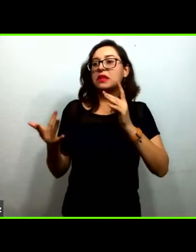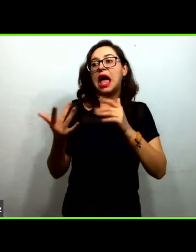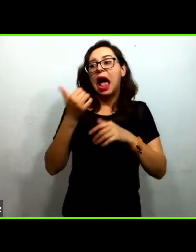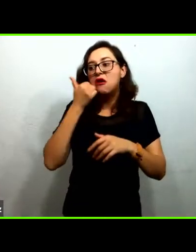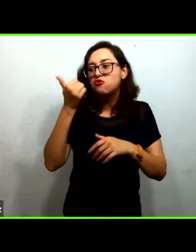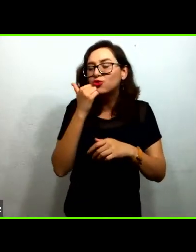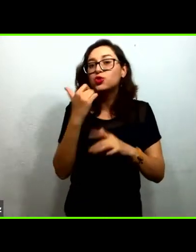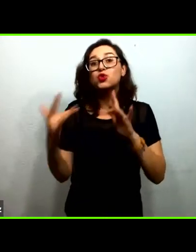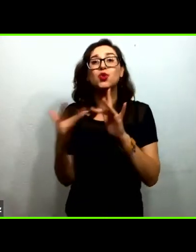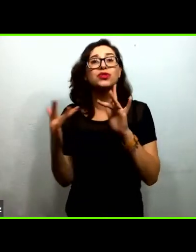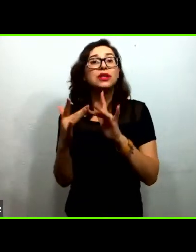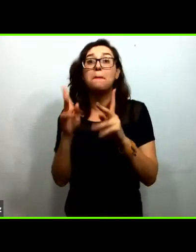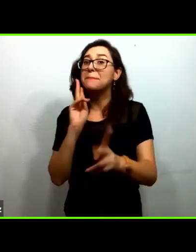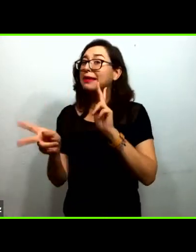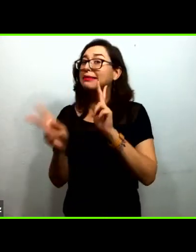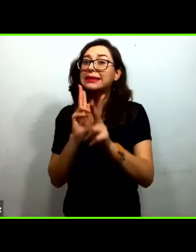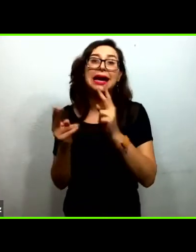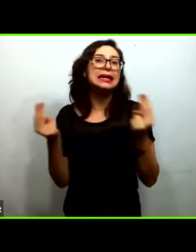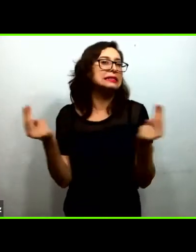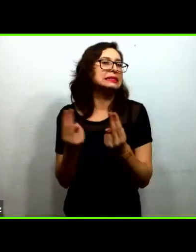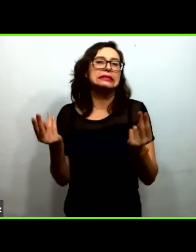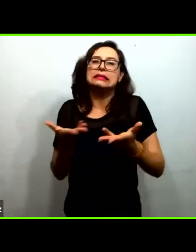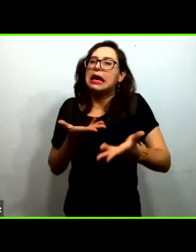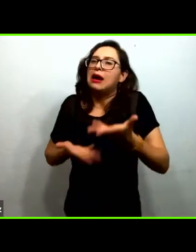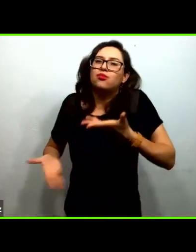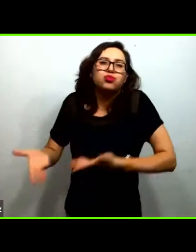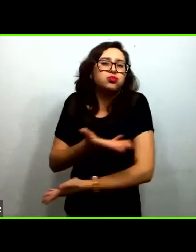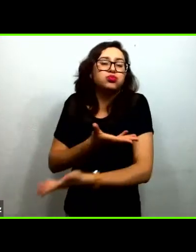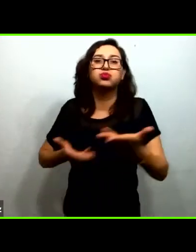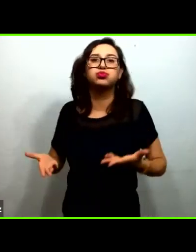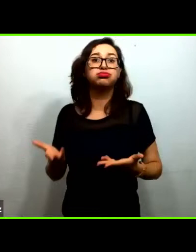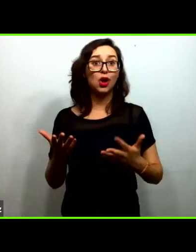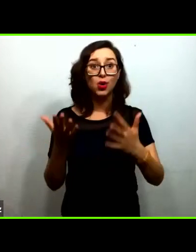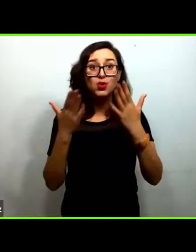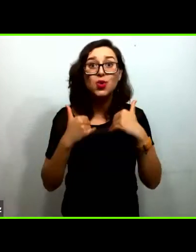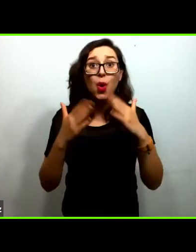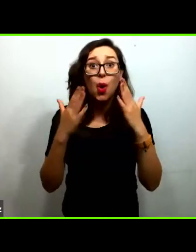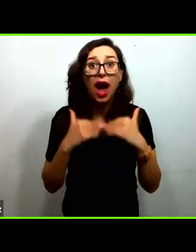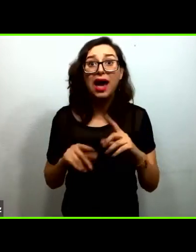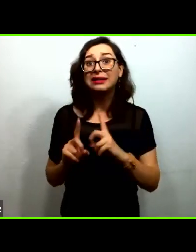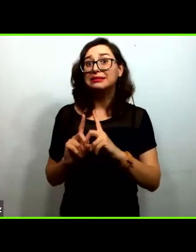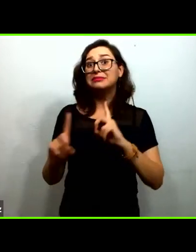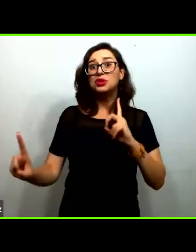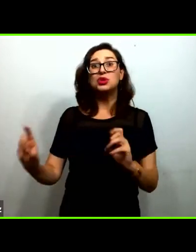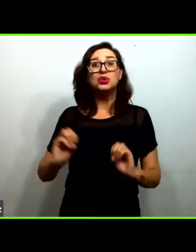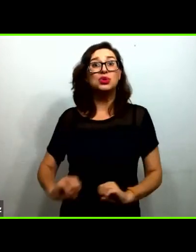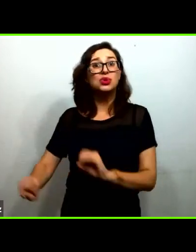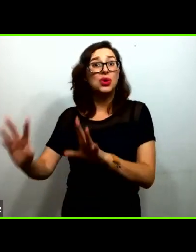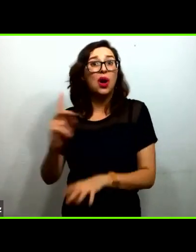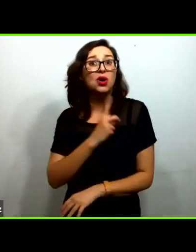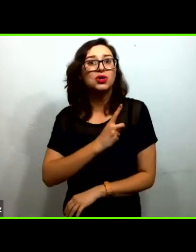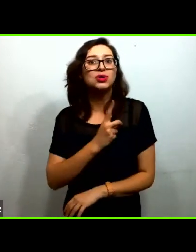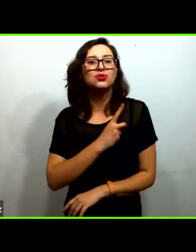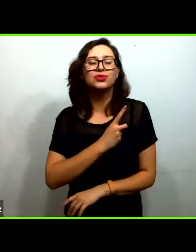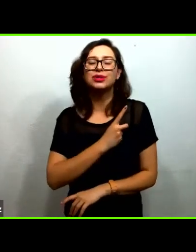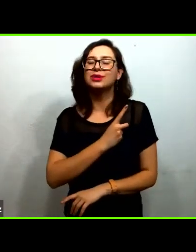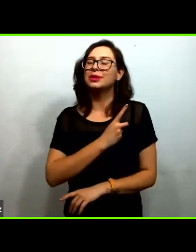alumnos si no hay interacción estaremos ahí sí llevando una